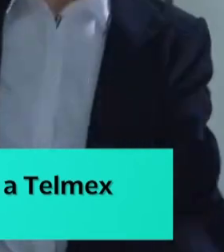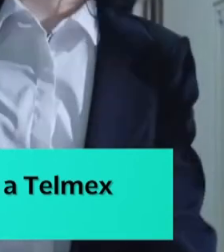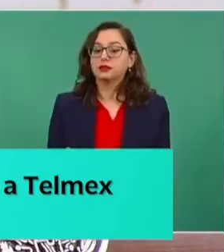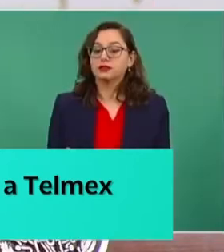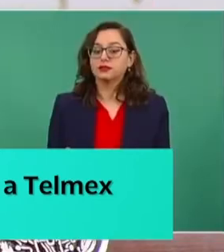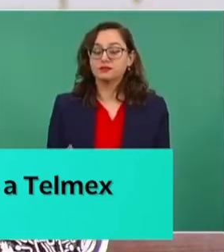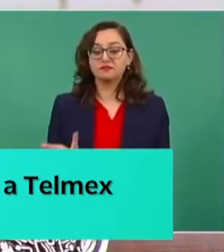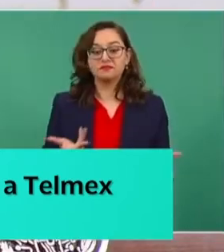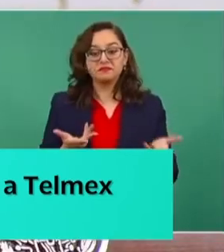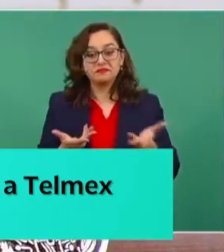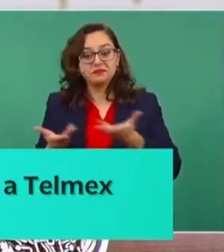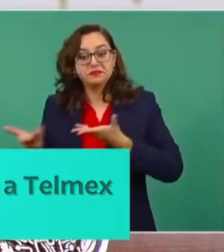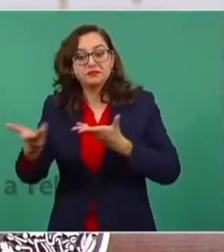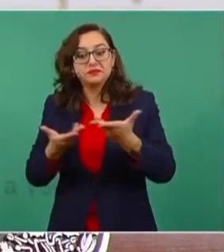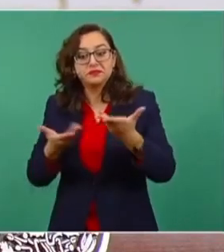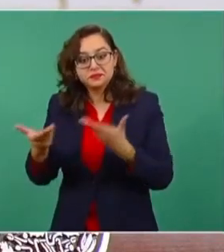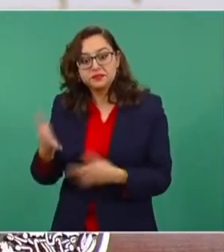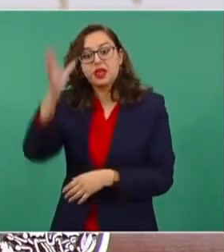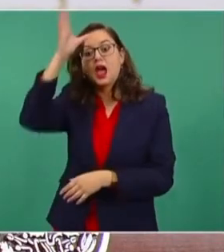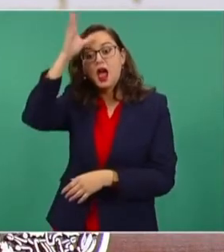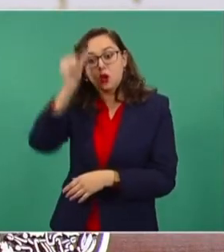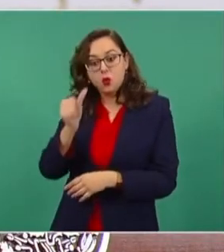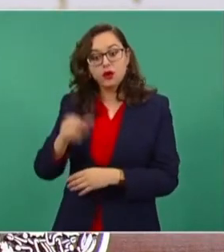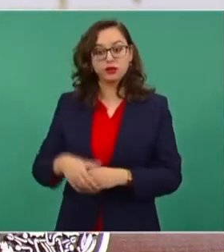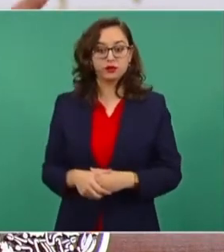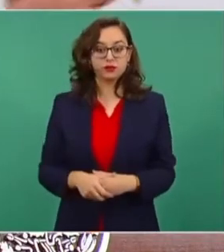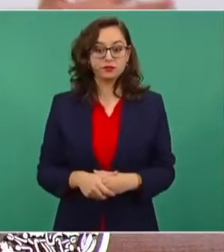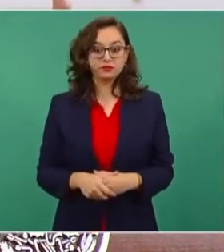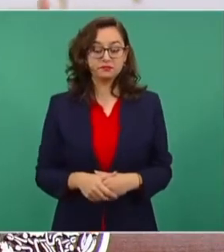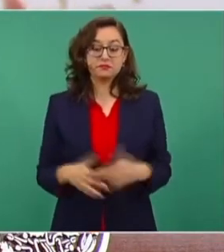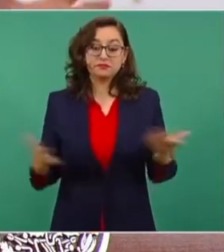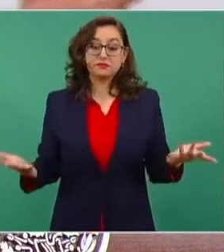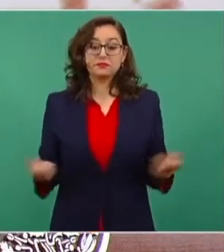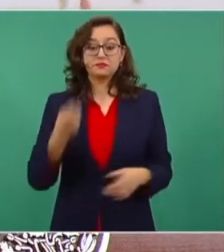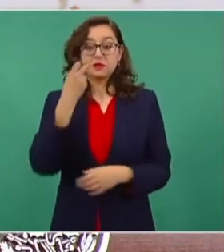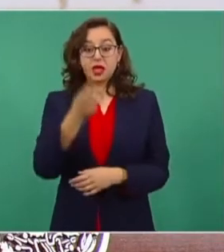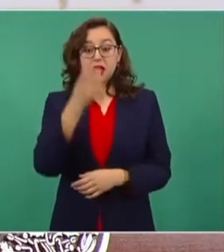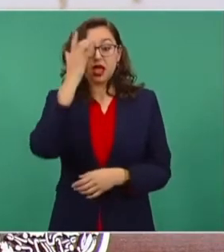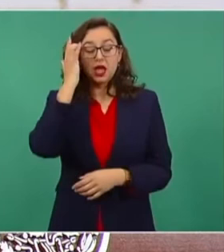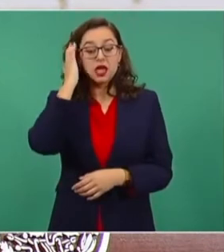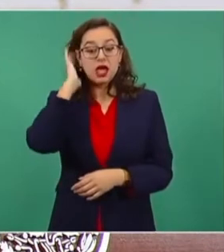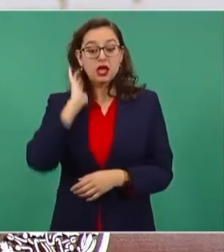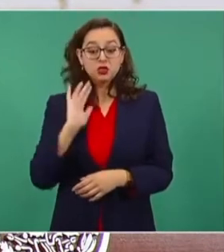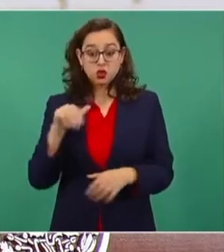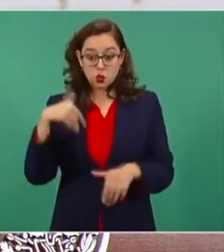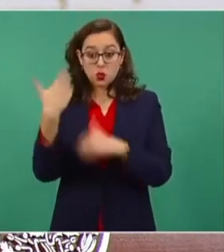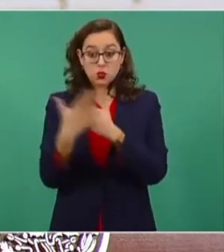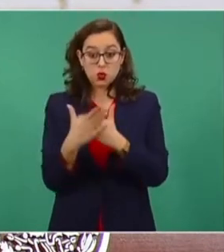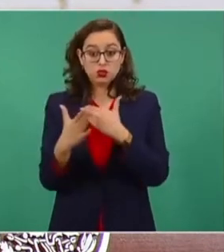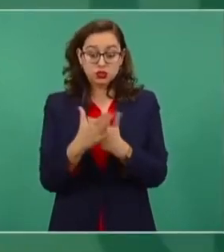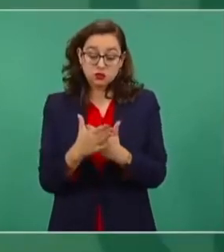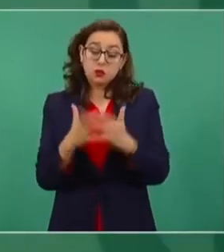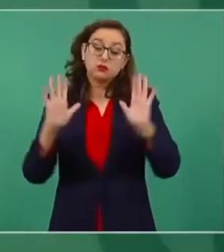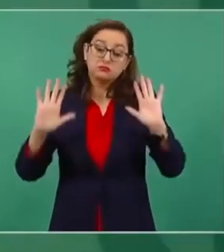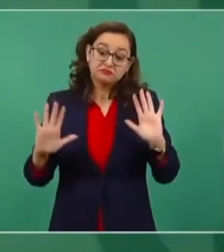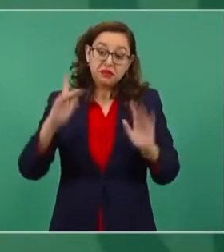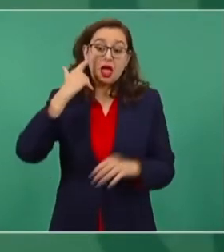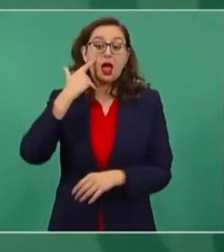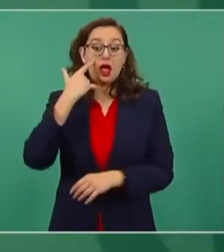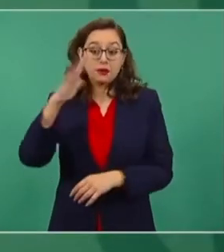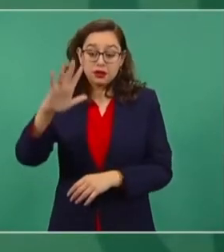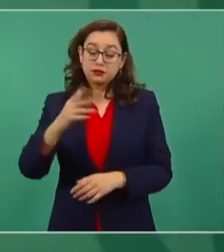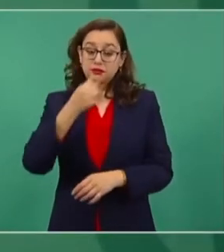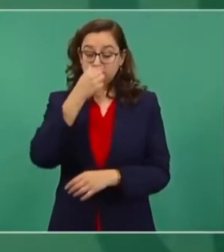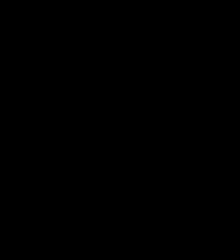empresa, se manifestó el presidente Andrés Manuel López Obrador. Durante su conferencia de prensa matutina, el mandatario nacional afirmó